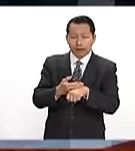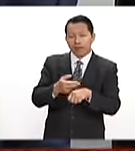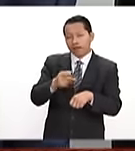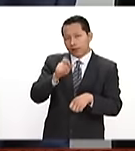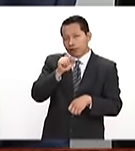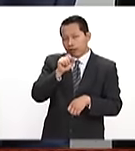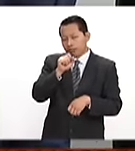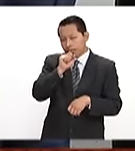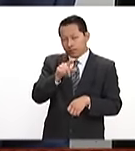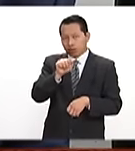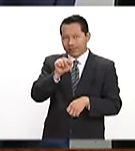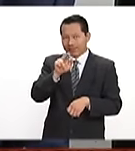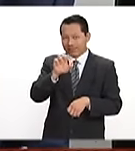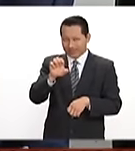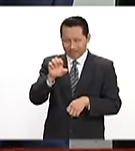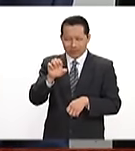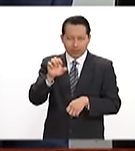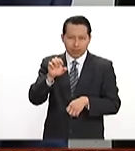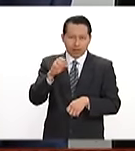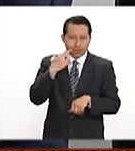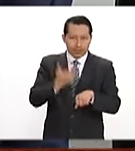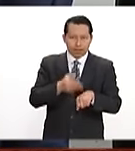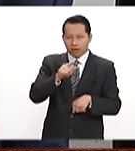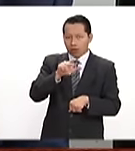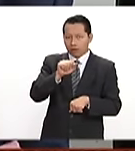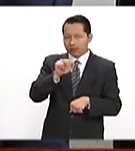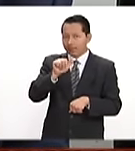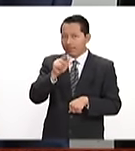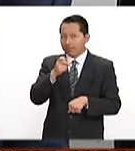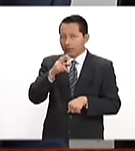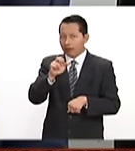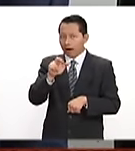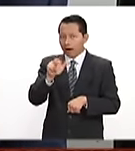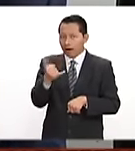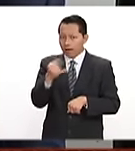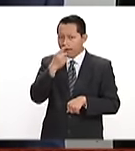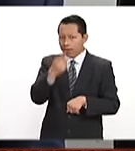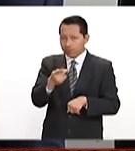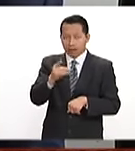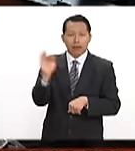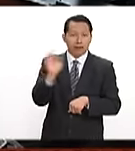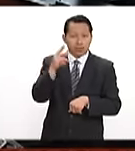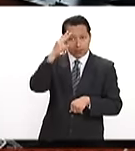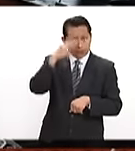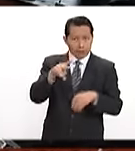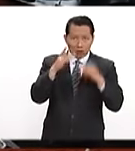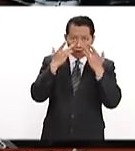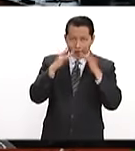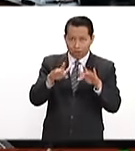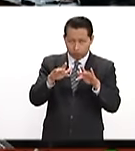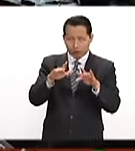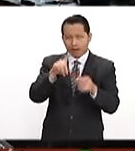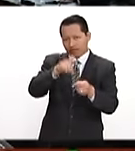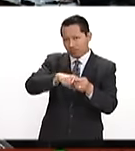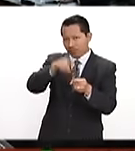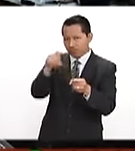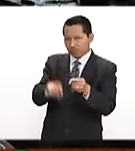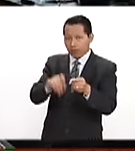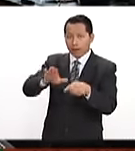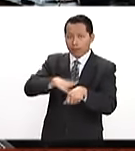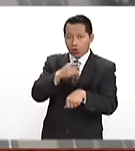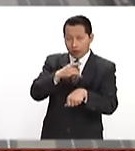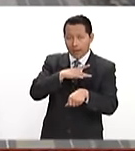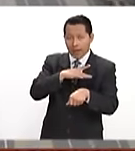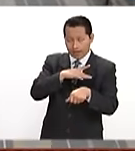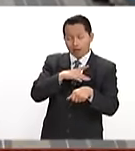canciller, Luis Videgaray, afirmó que México podría incluso abandonar el Tratado de Libre Comercio si las negociaciones con el gobierno de Donald Trump